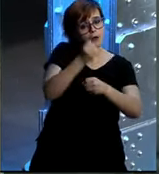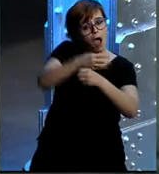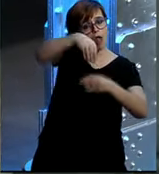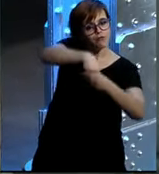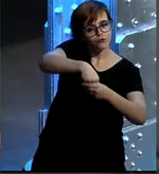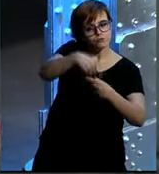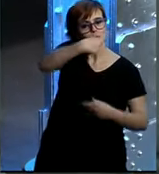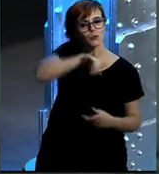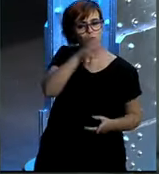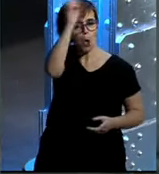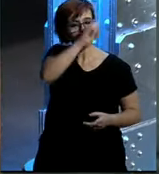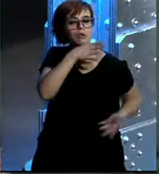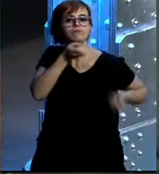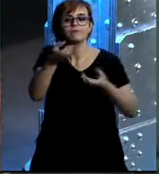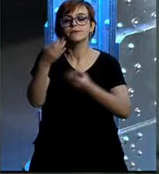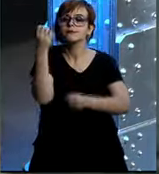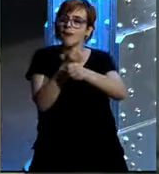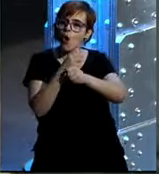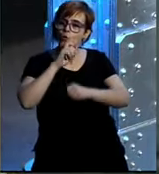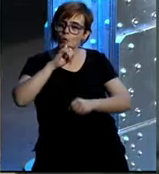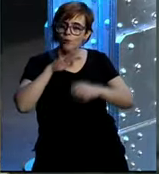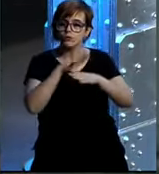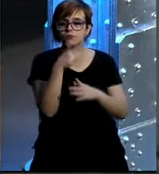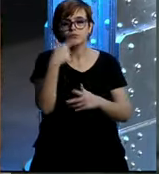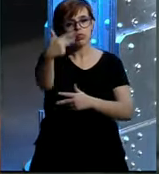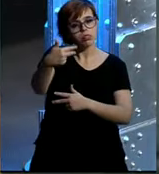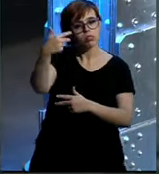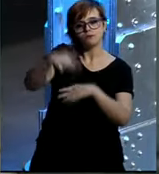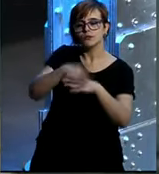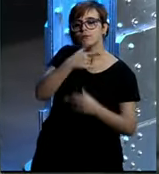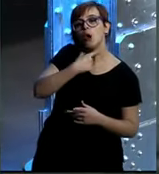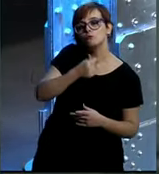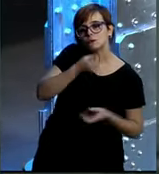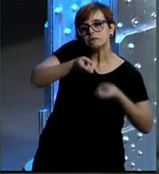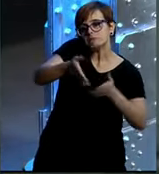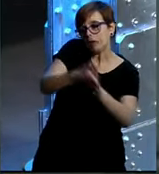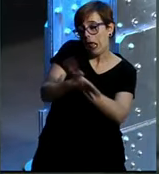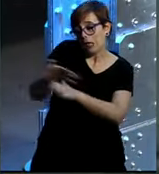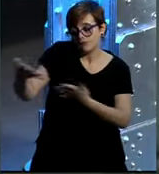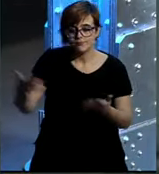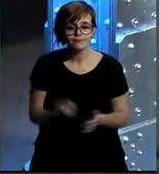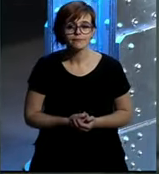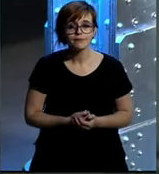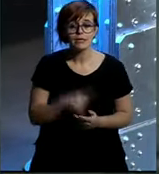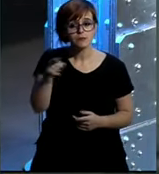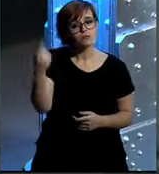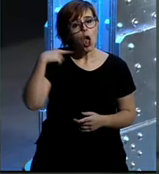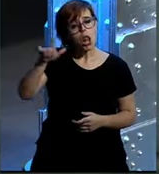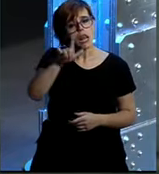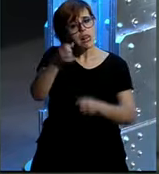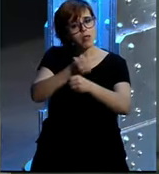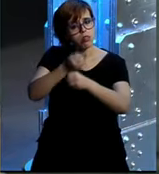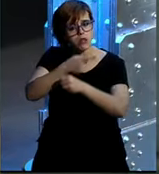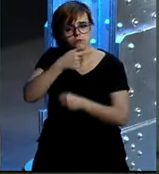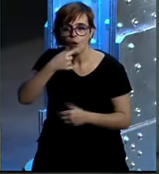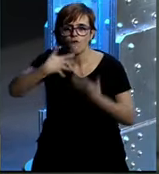también contar pues cómo trabajamos, qué es lo que valoramos, qué es lo que nos gusta, qué es lo que hacemos, cómo lo hacemos, etcétera. Y LinkedIn, la verdad, es que está